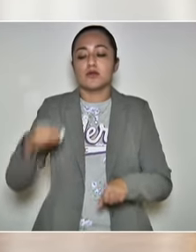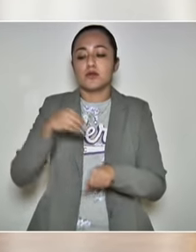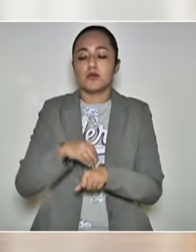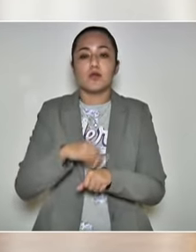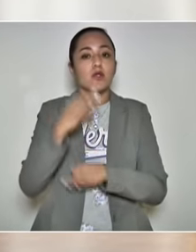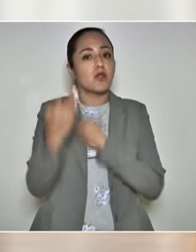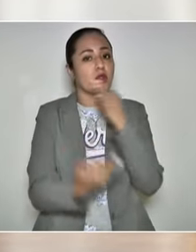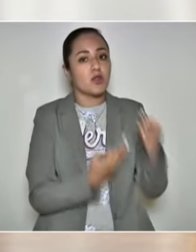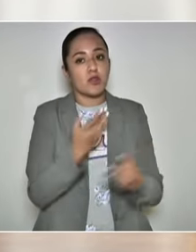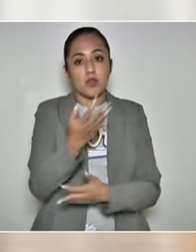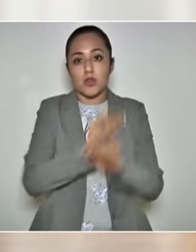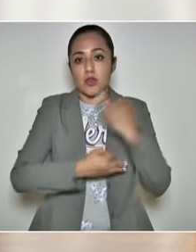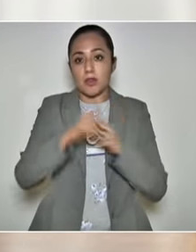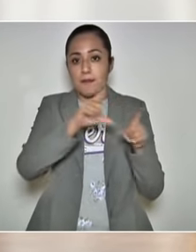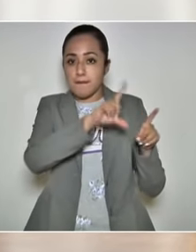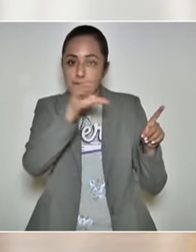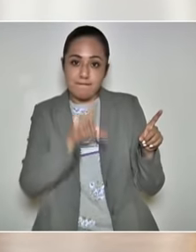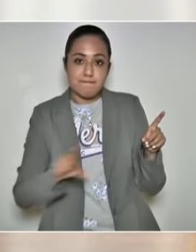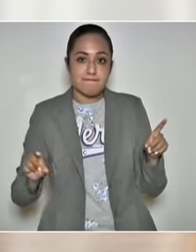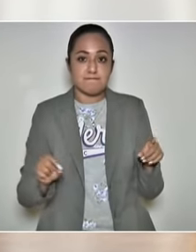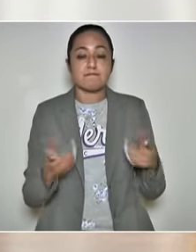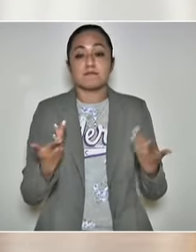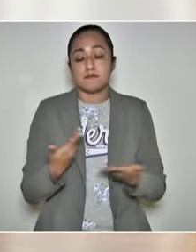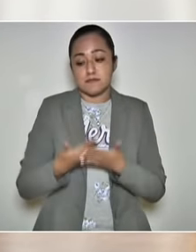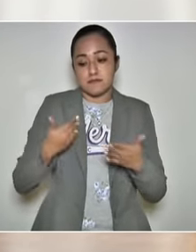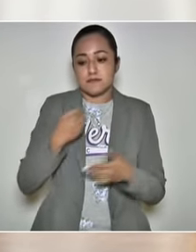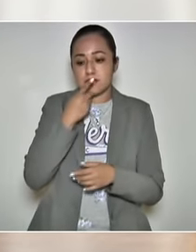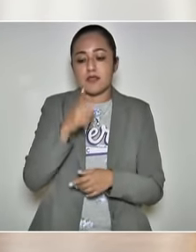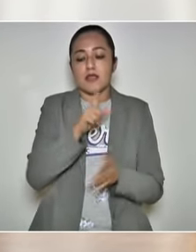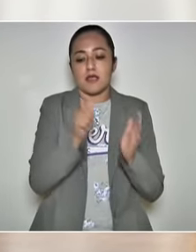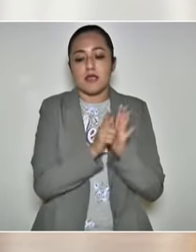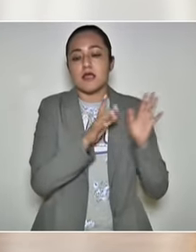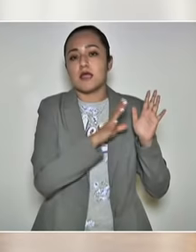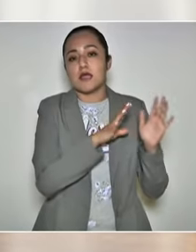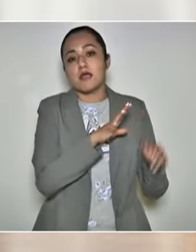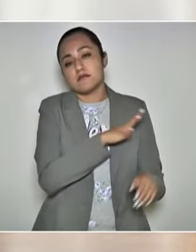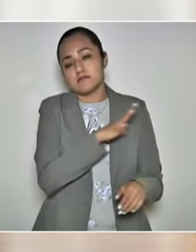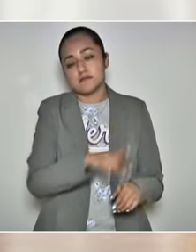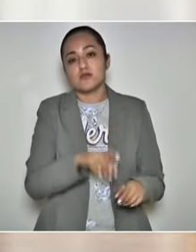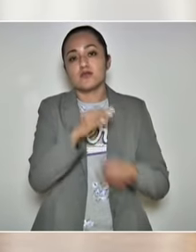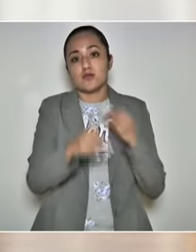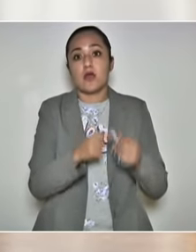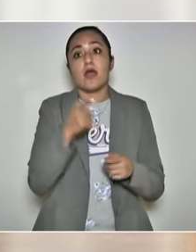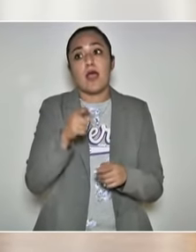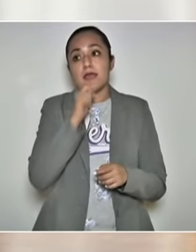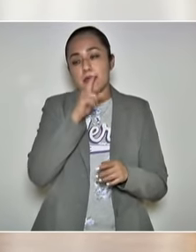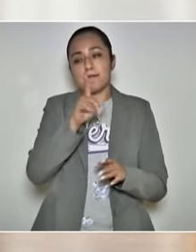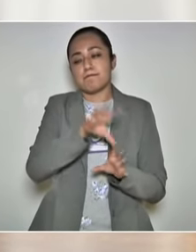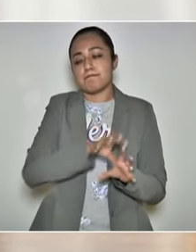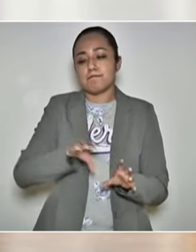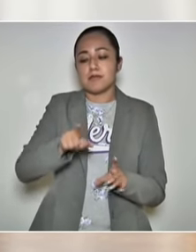en toda la República y como es Ley General, tiene que haber en cada entidad una ley particular.